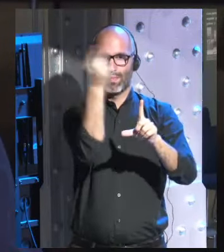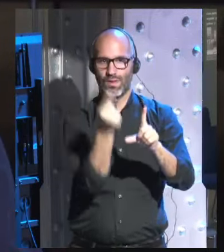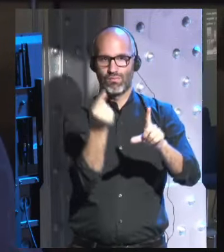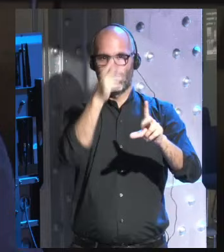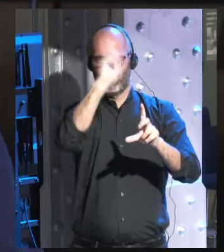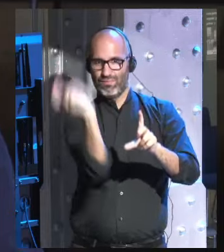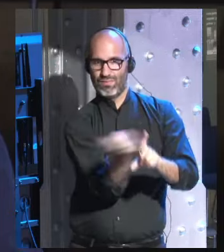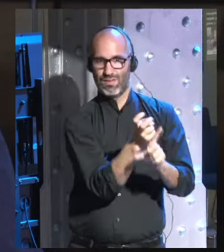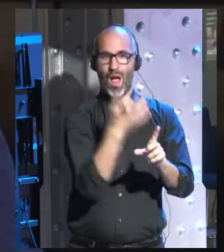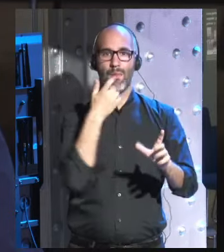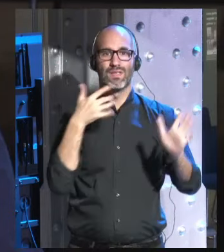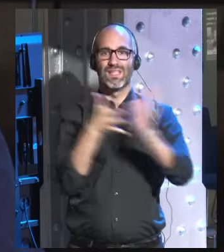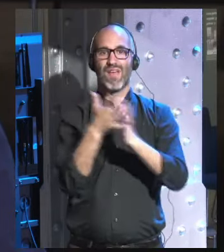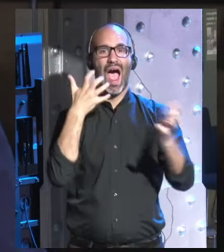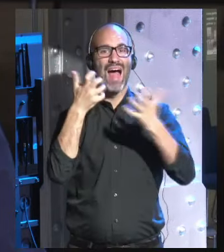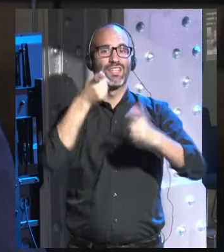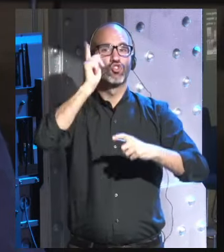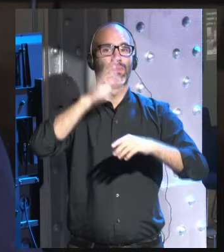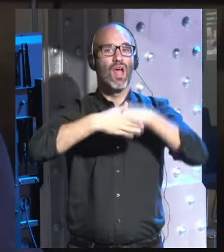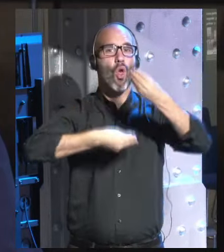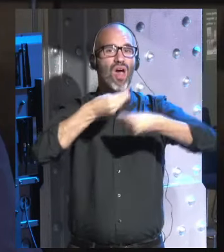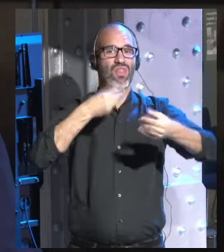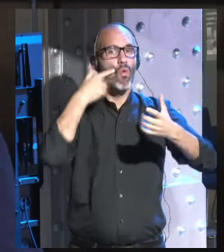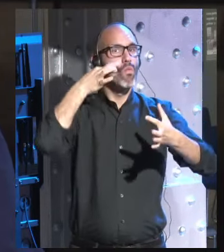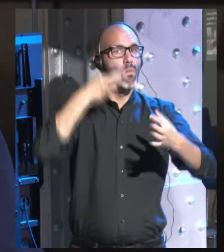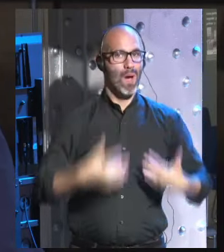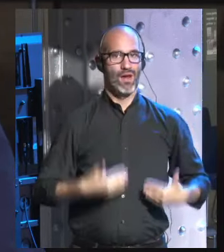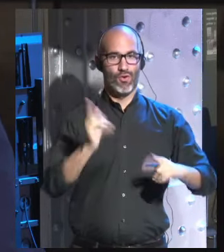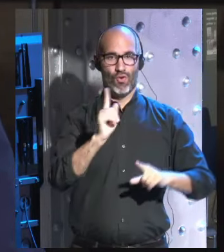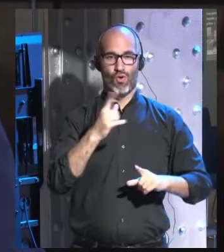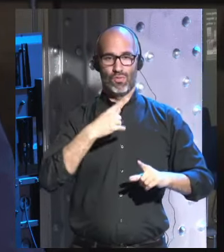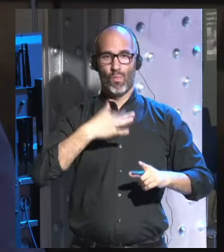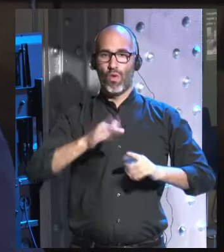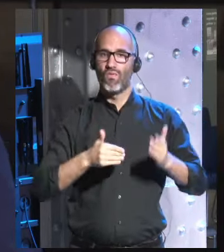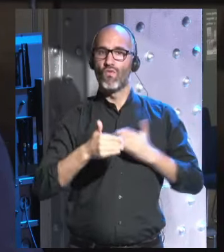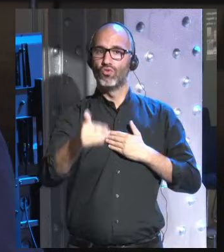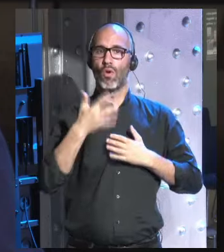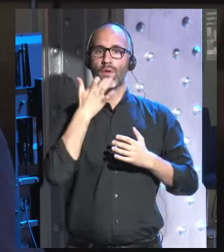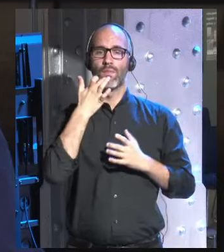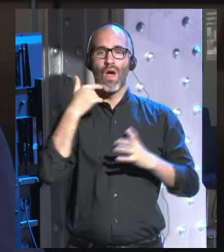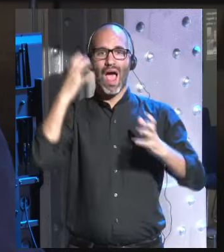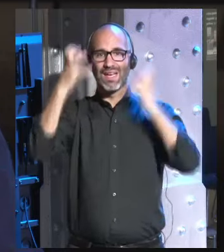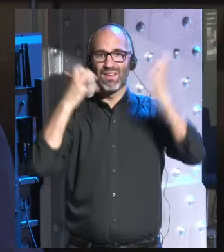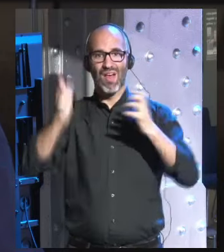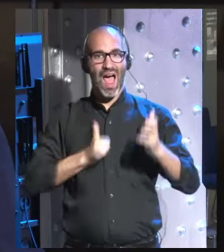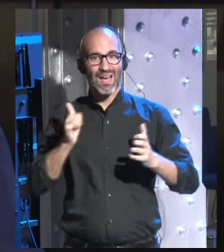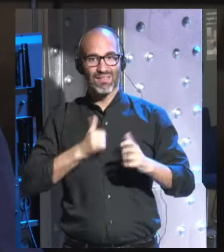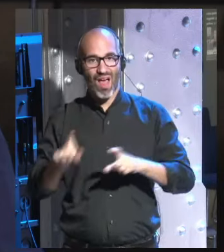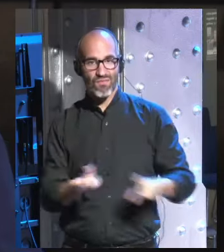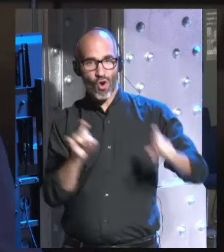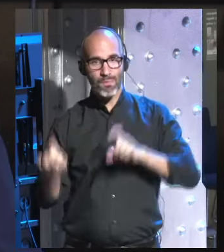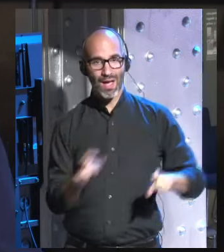siga siendo solo algo que hacen los humanos la inteligencia artificial quizás sea capaz de producir mejor arte que nosotros